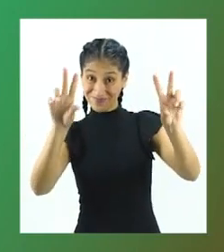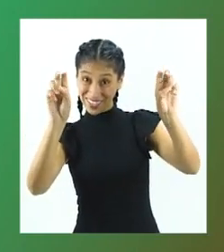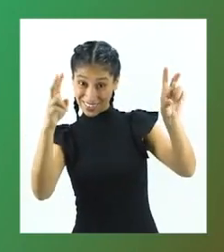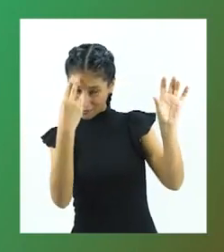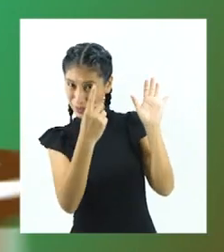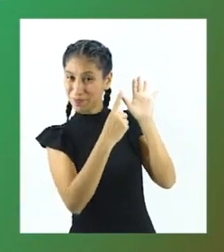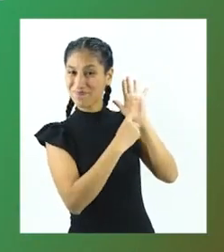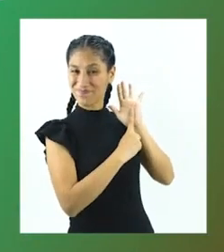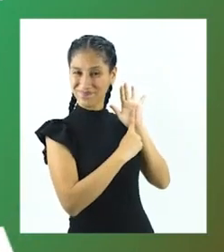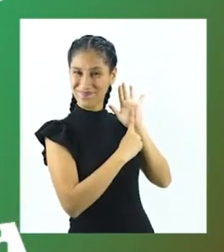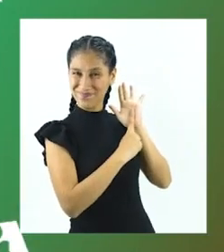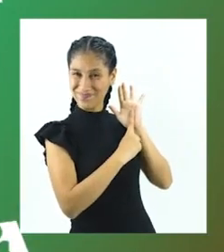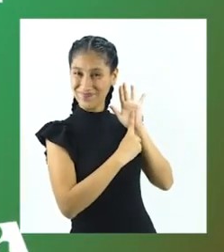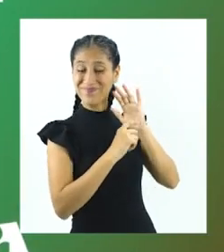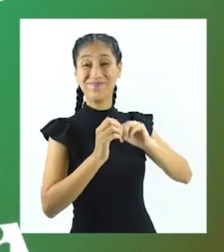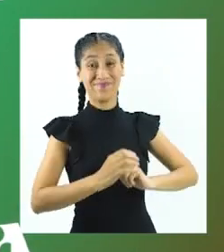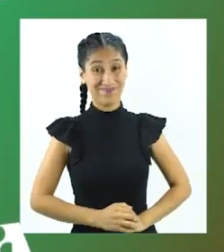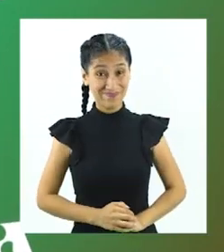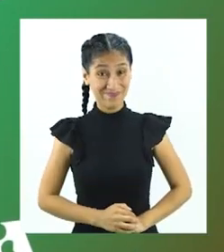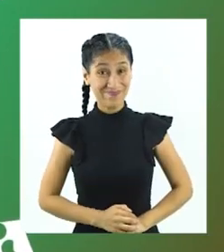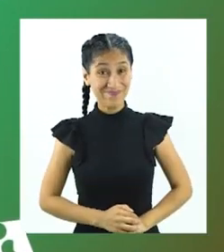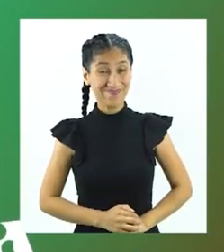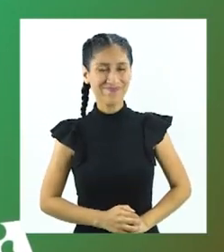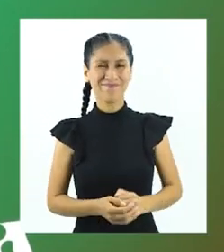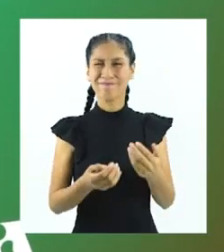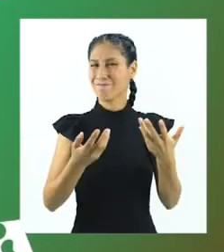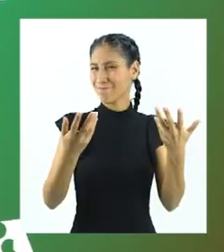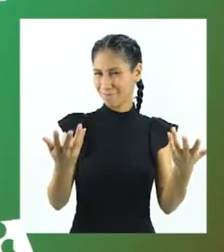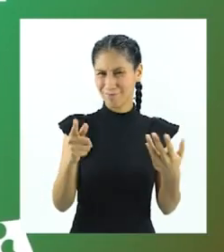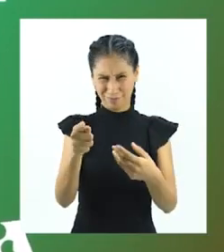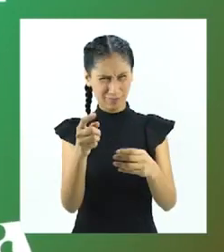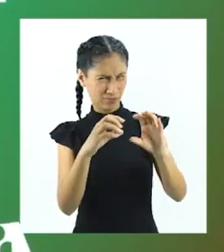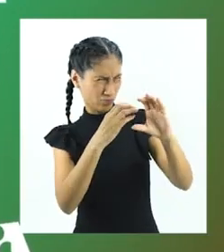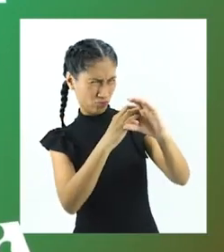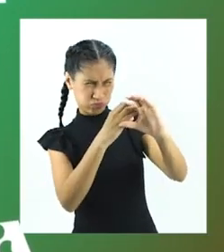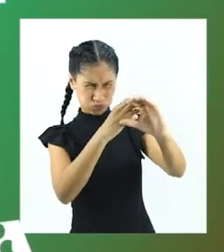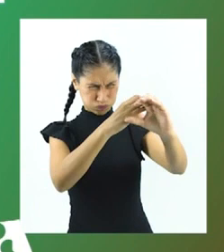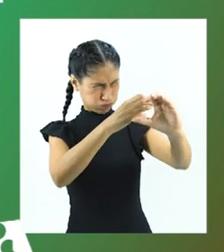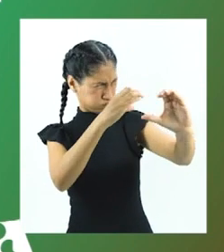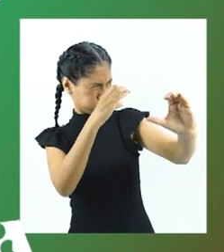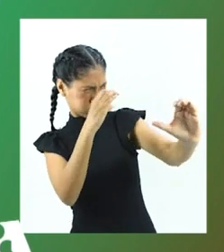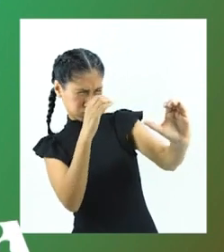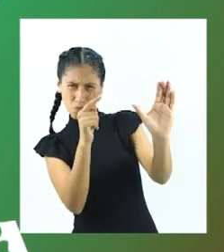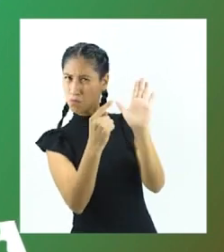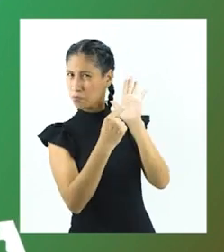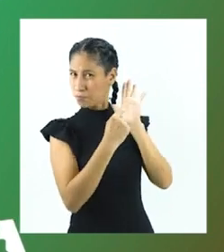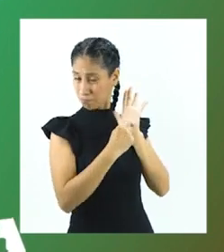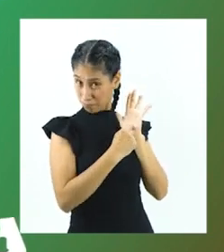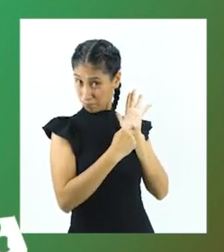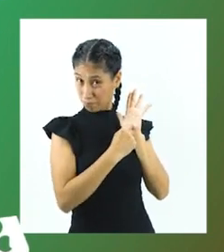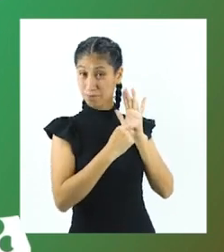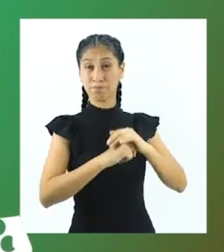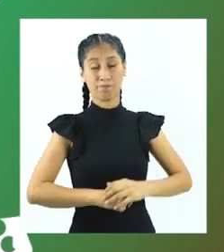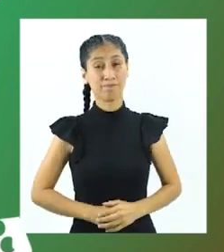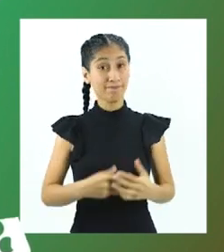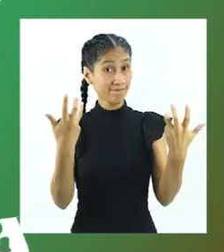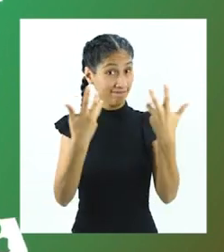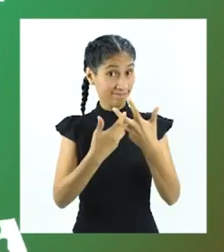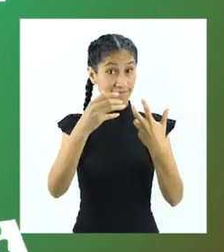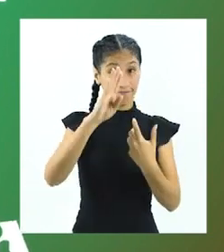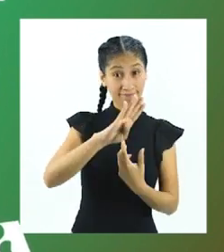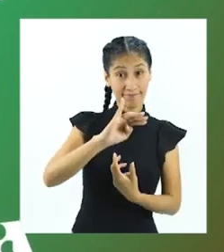identificar el método científico como obtención del conocimiento y su relación con la biología.